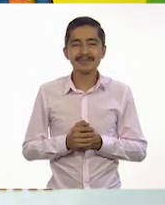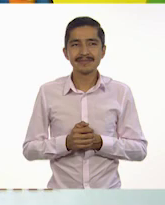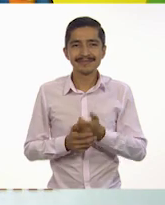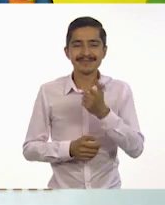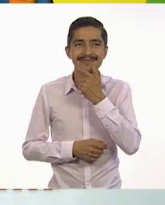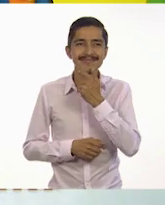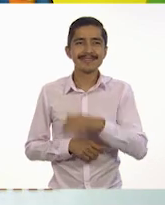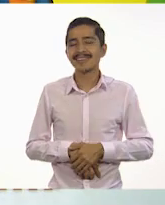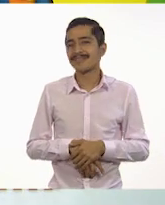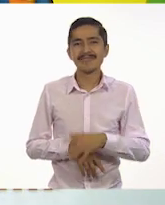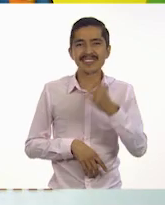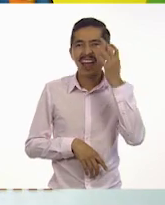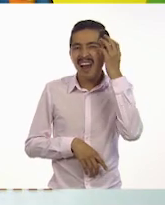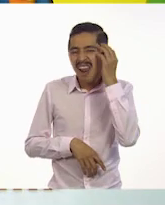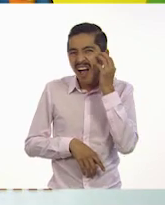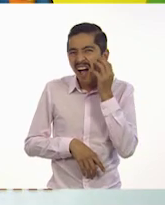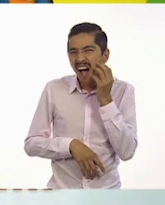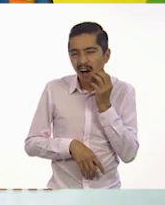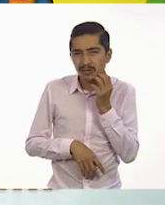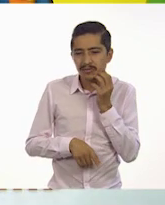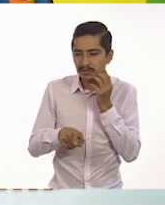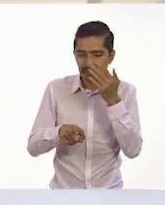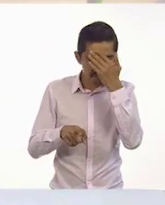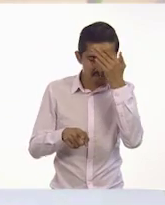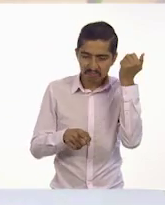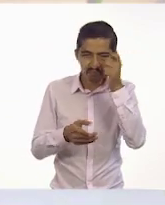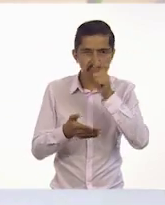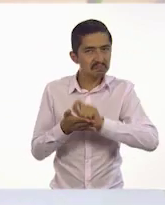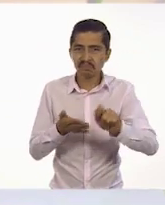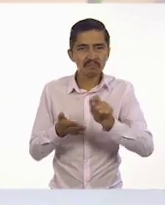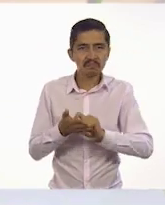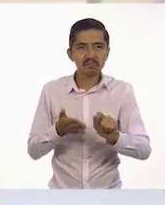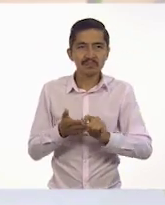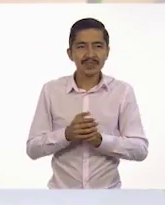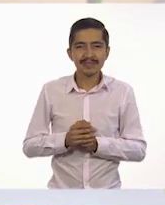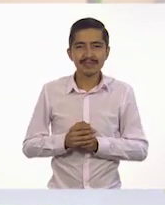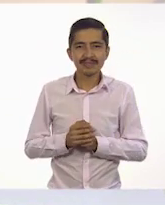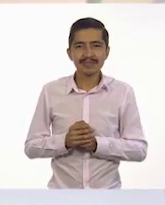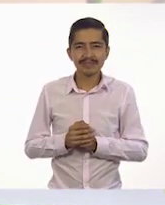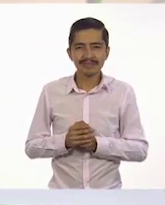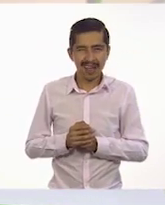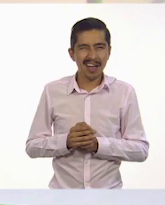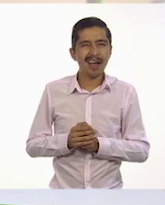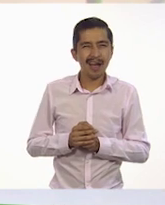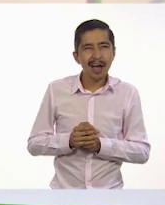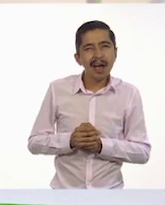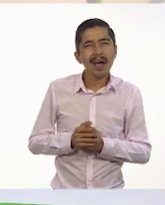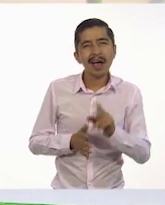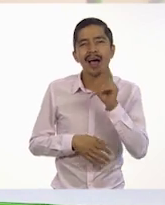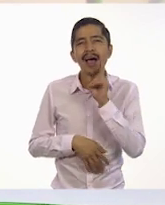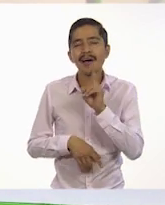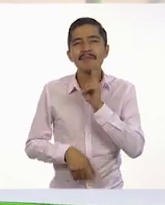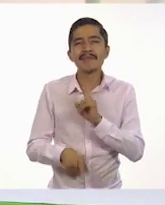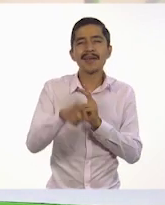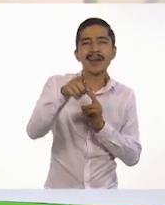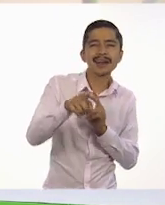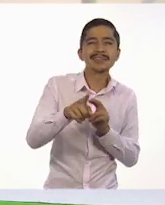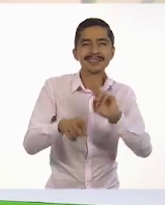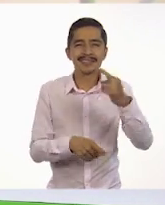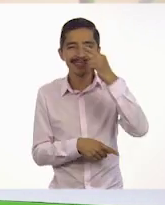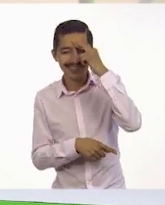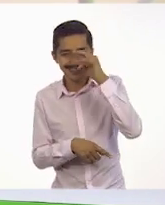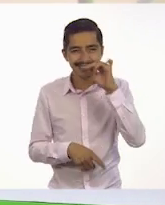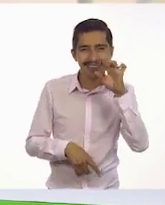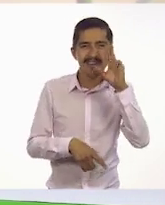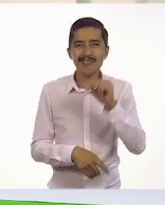El león que no sabía escribir. Yo sí sabía, sí sabía. Solo quería ver si mis amigas y amigos en casa se acordaban.